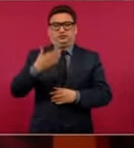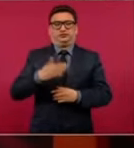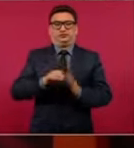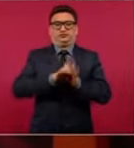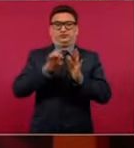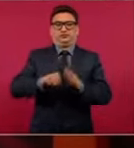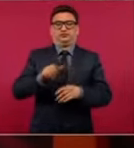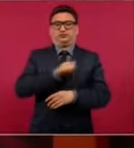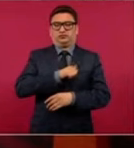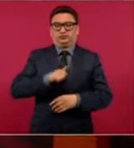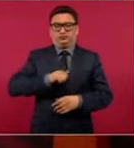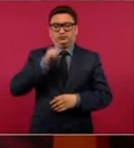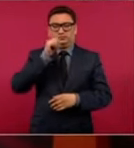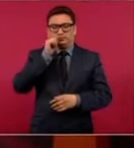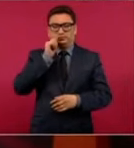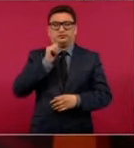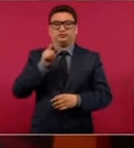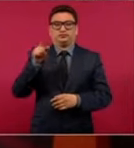Benito Juárez,